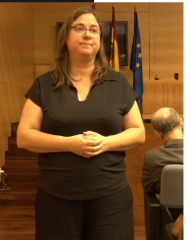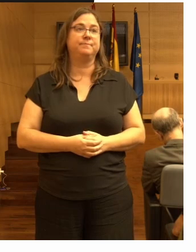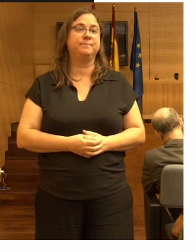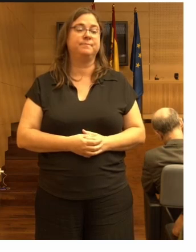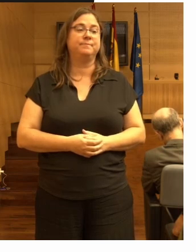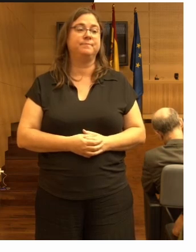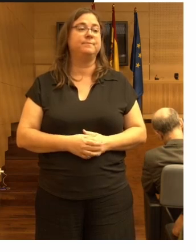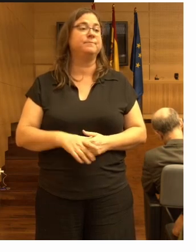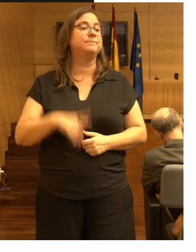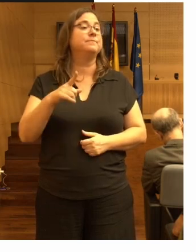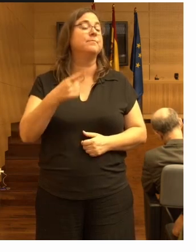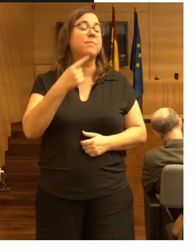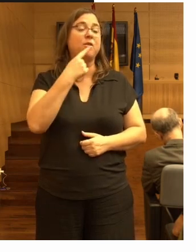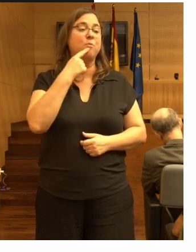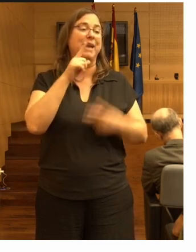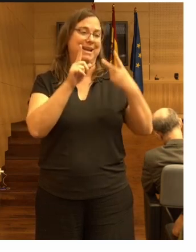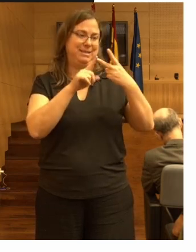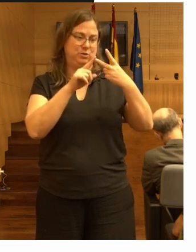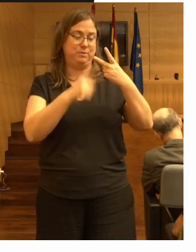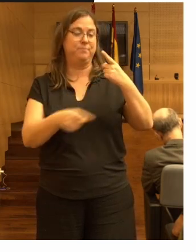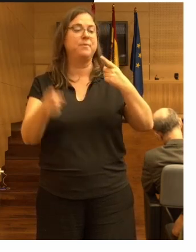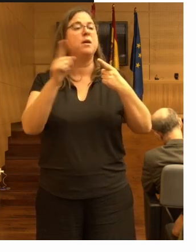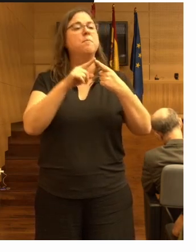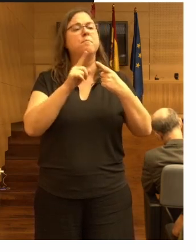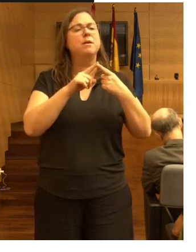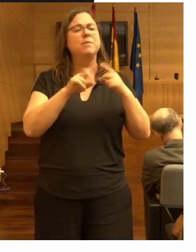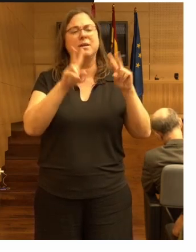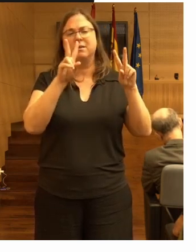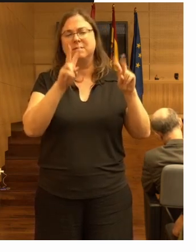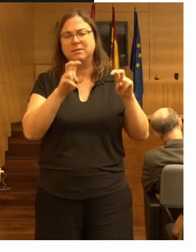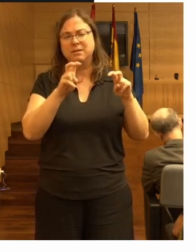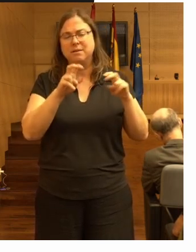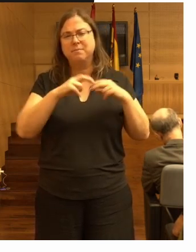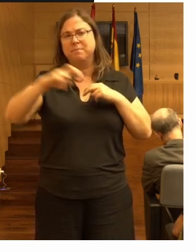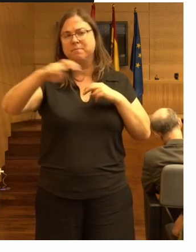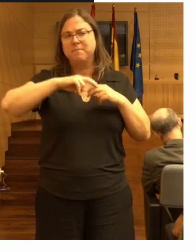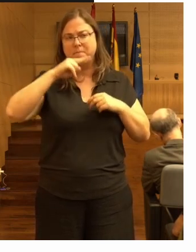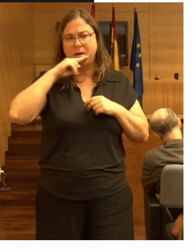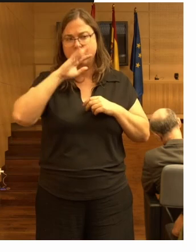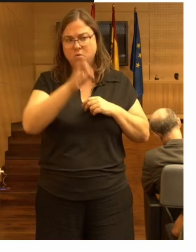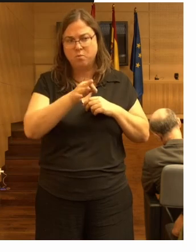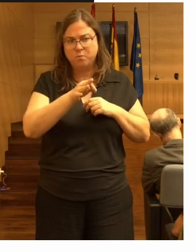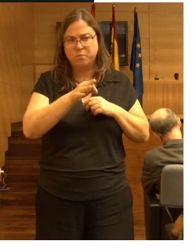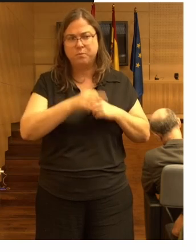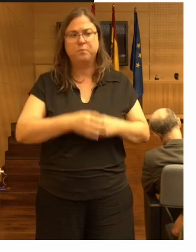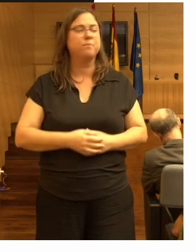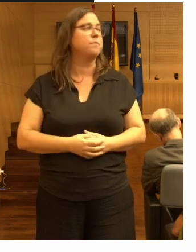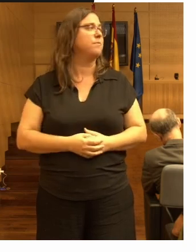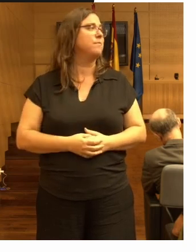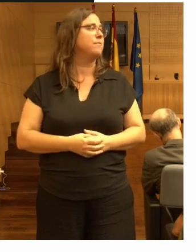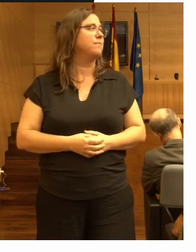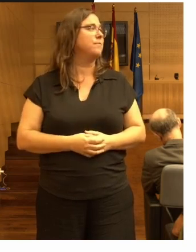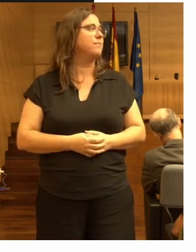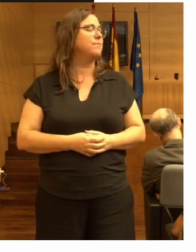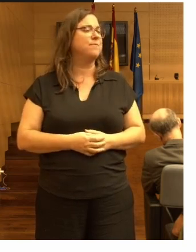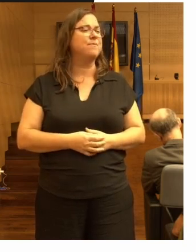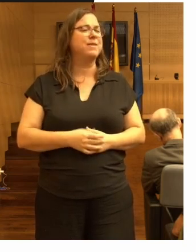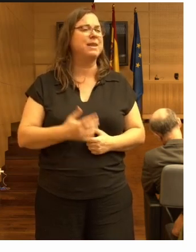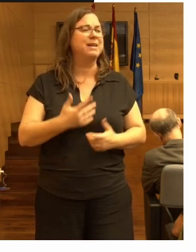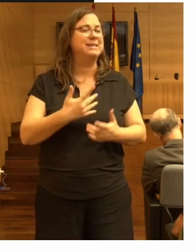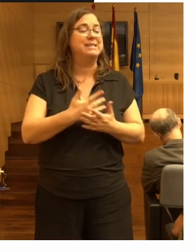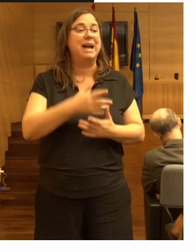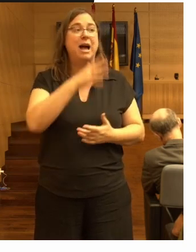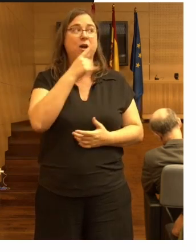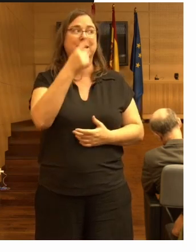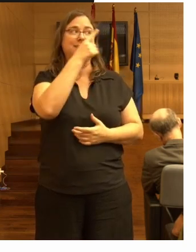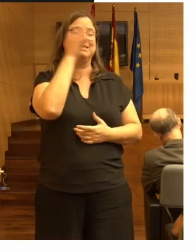eso es lo que diría para la segunda la primera creo que era sobre ir al baño no sé si Clemens quiere comentar esto ahora